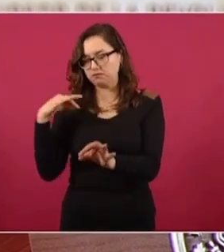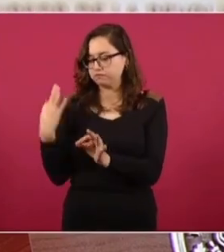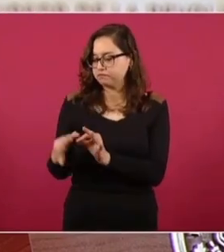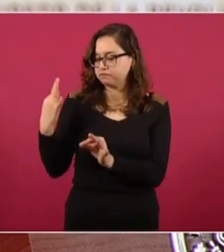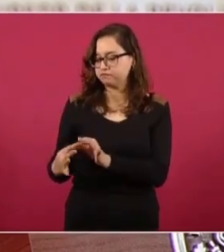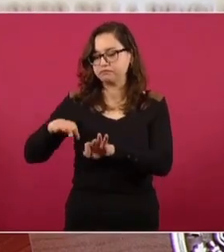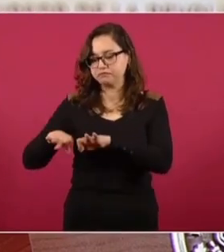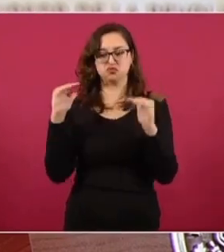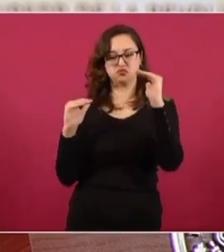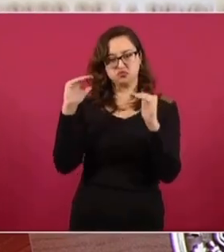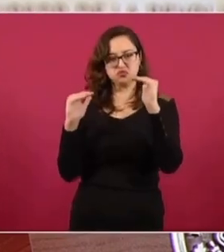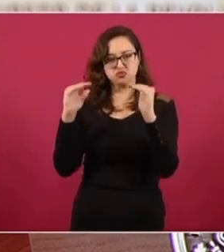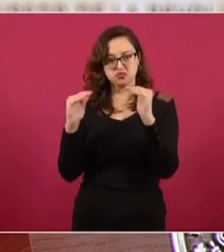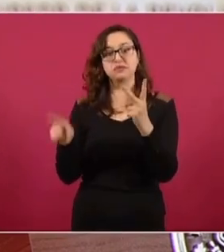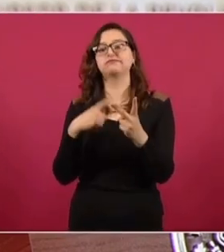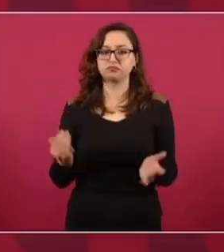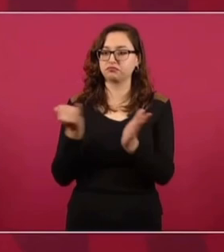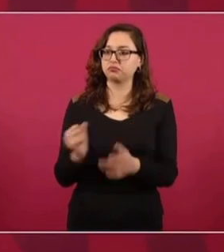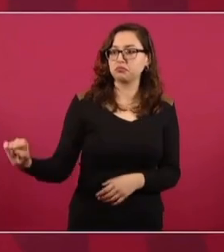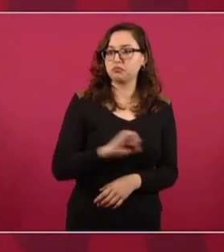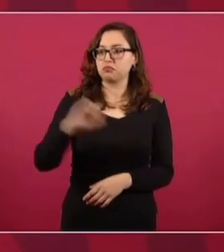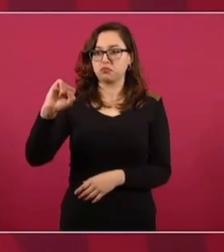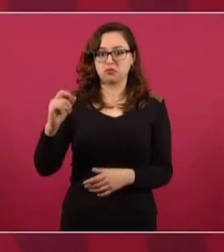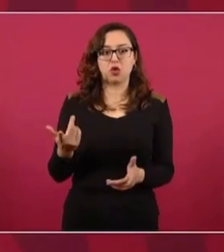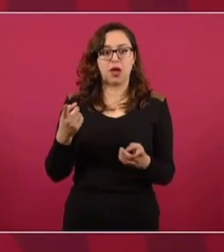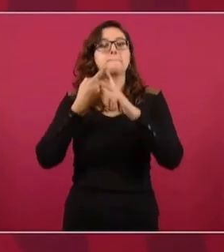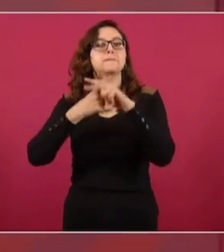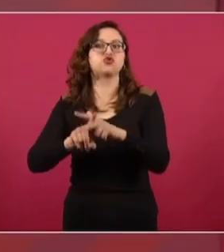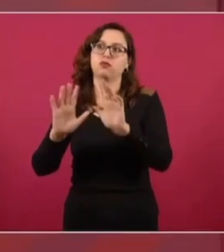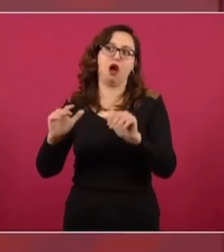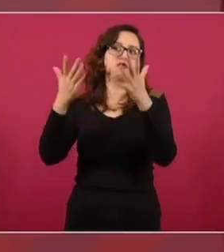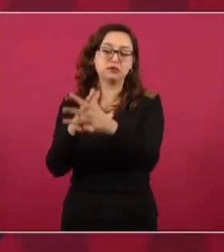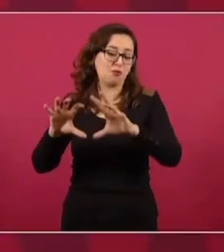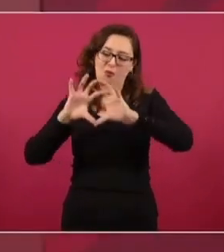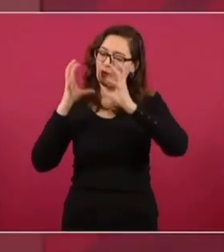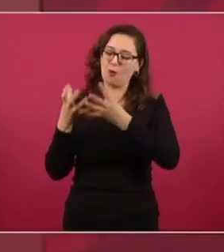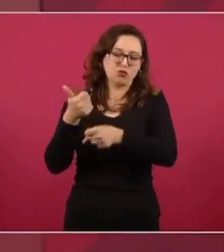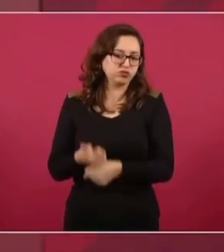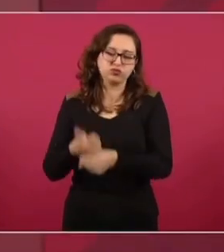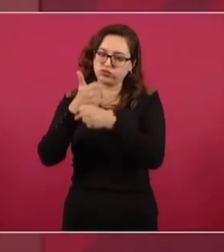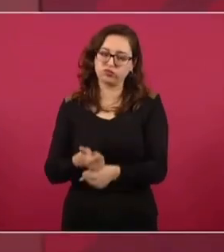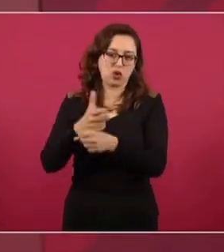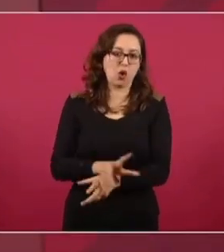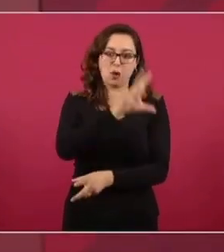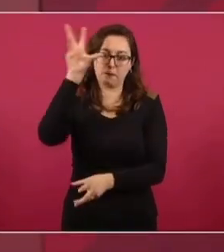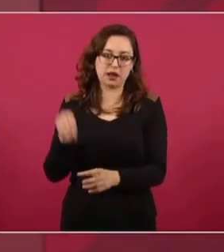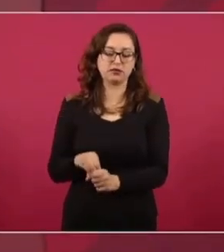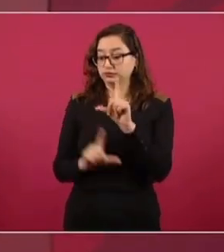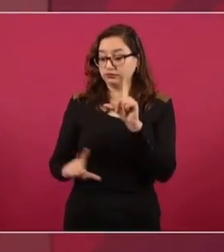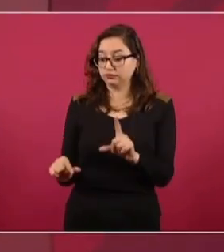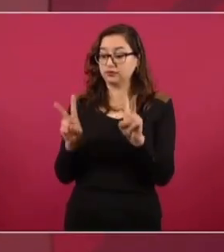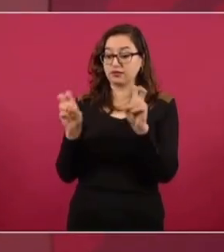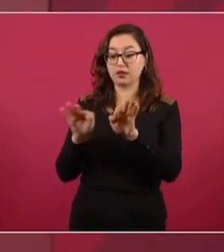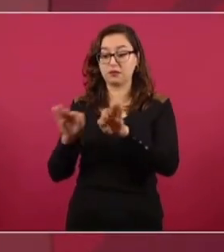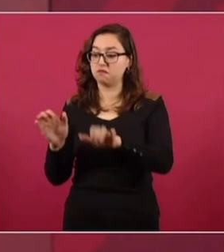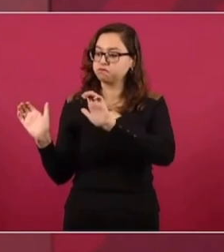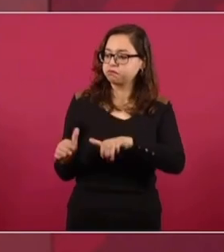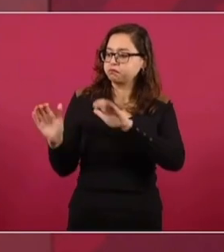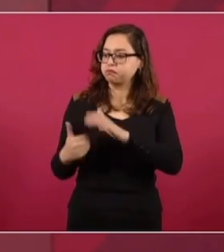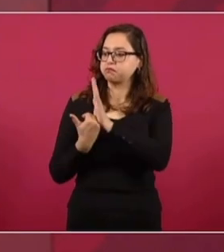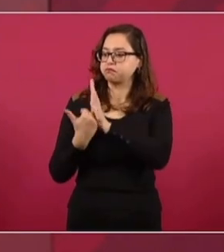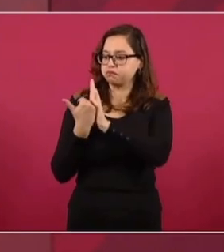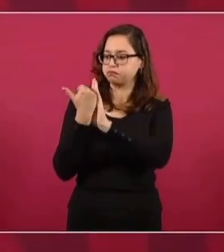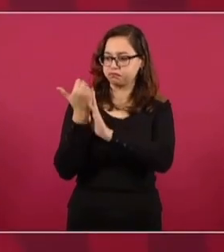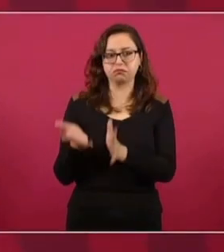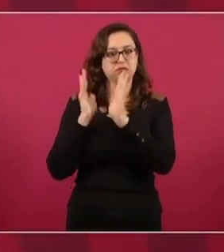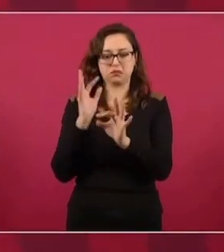No tenemos devaluación, sí tenemos inflación externa. Ya nos recuperamos en empleo, ya nos estamos